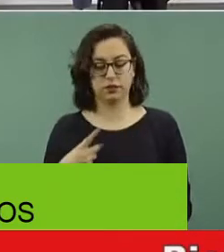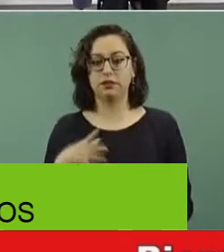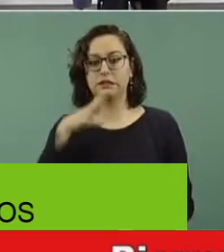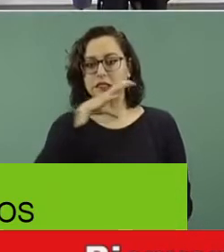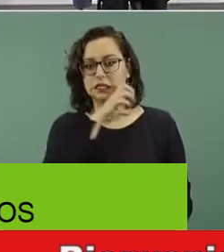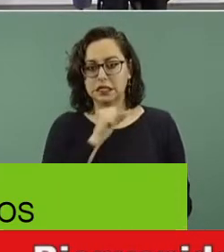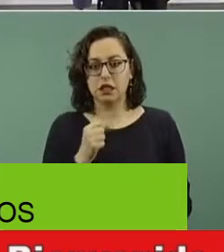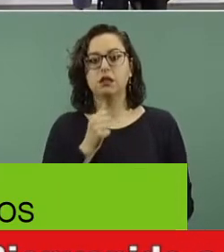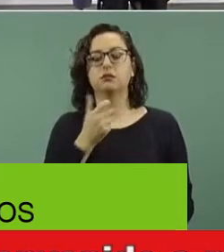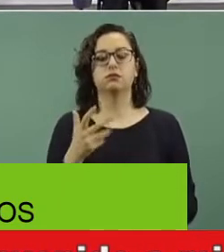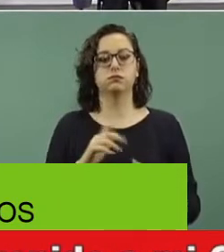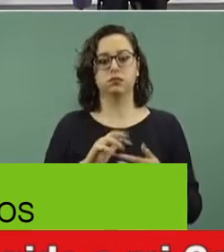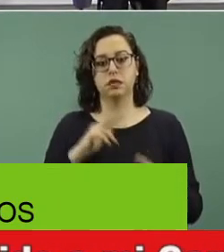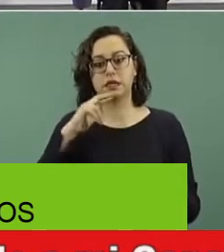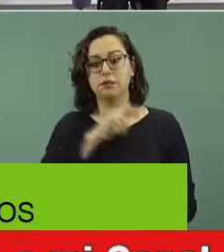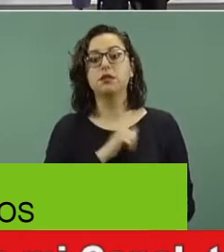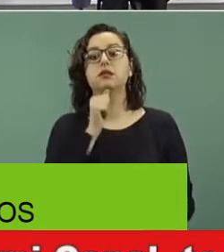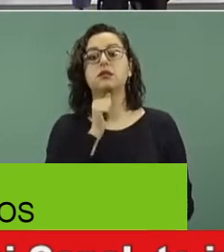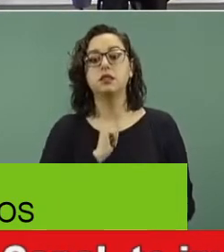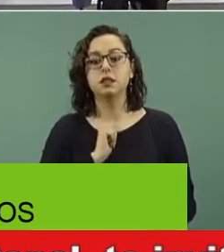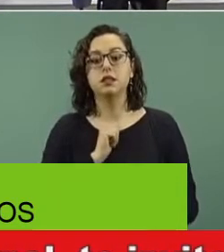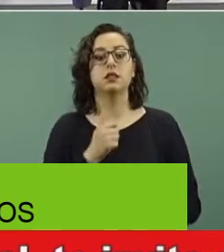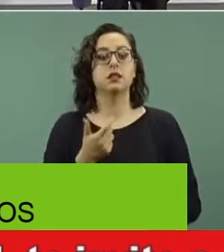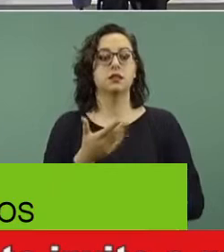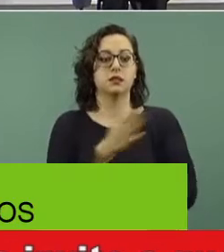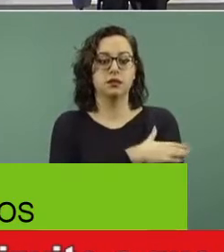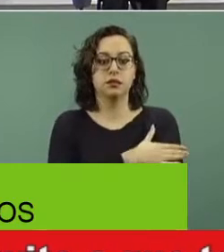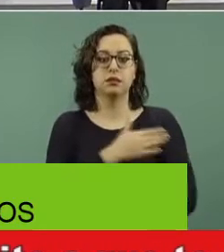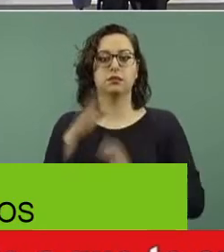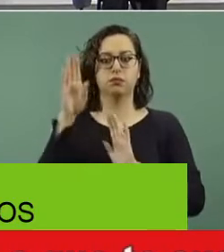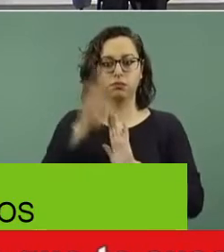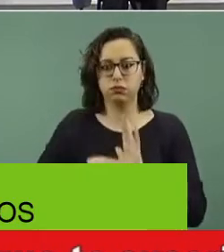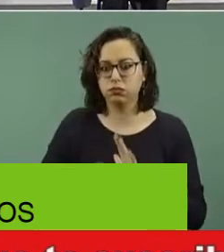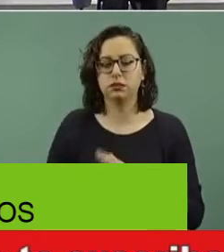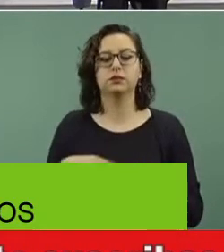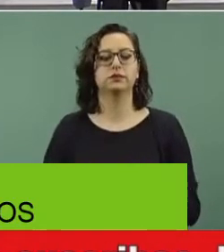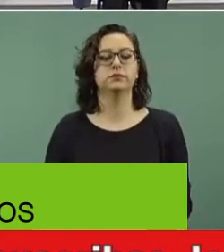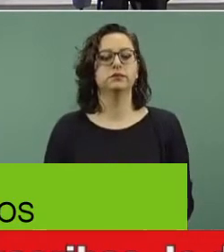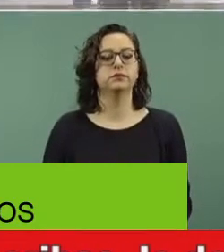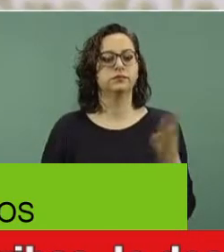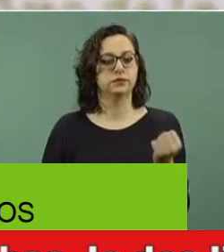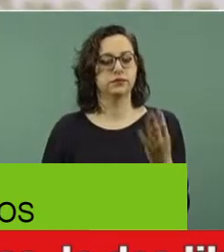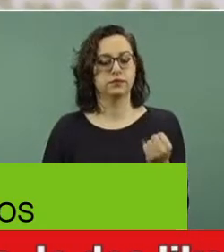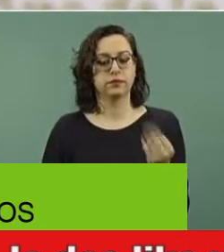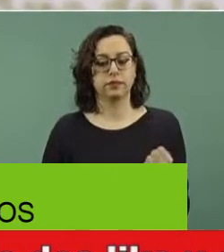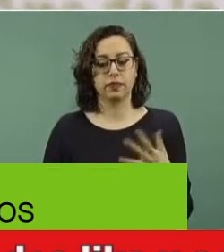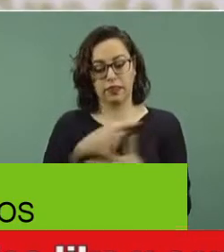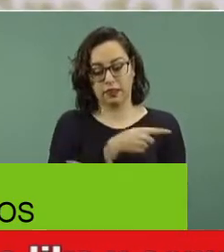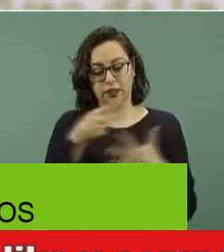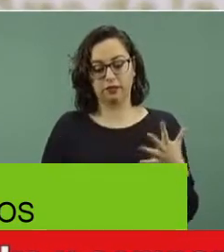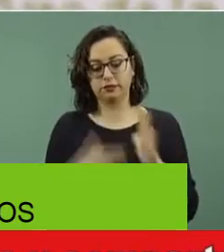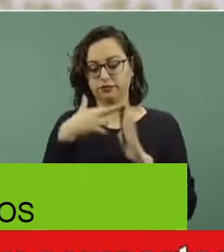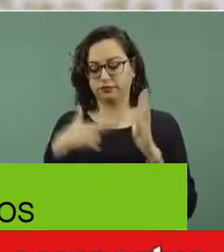calurosos, porque se pueden deshidratar y descompensar muy fácilmente. Nueve, sigue las medidas básicas de protección, recordarlas en todo momento,